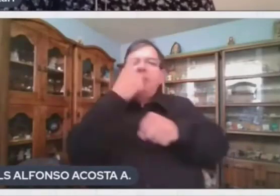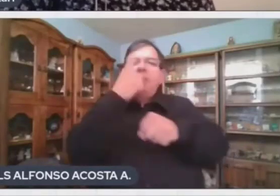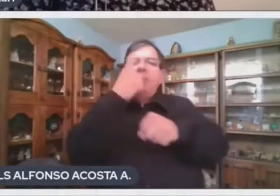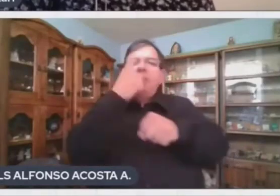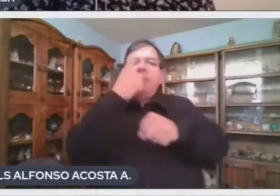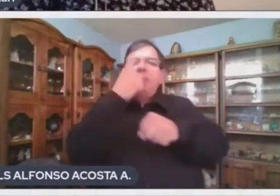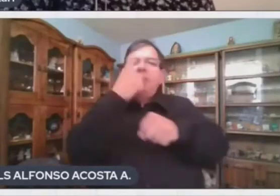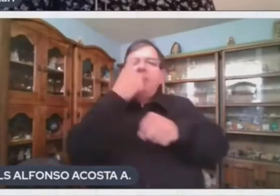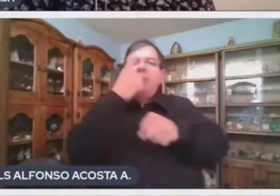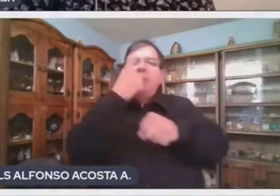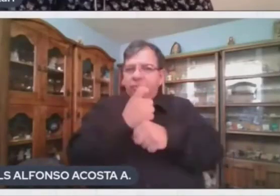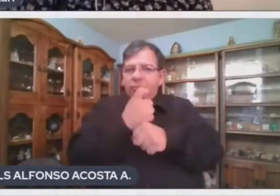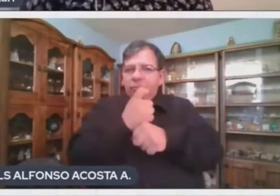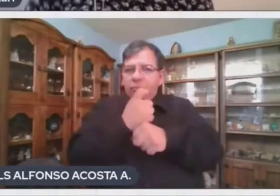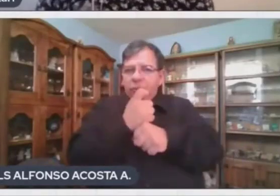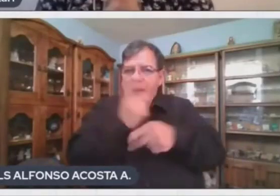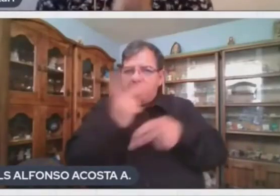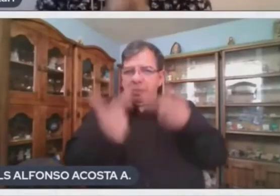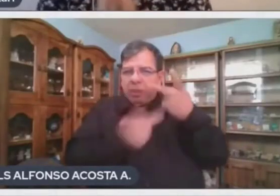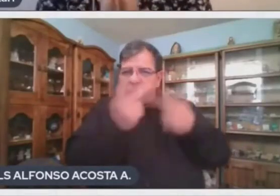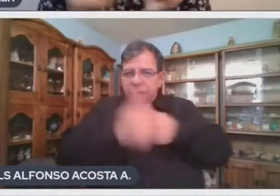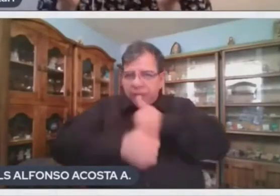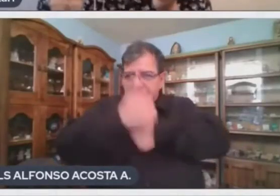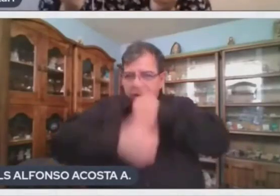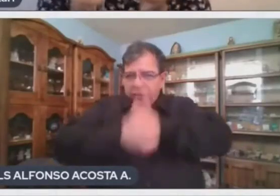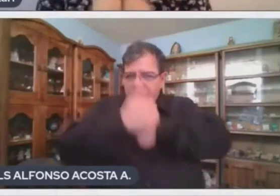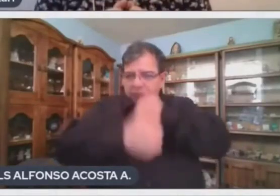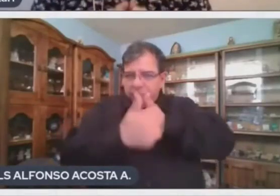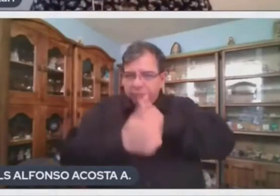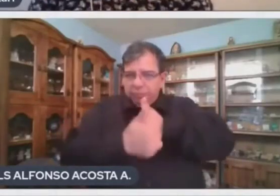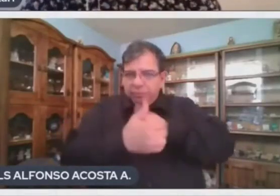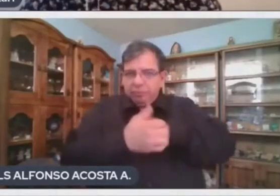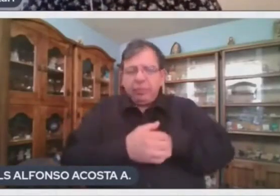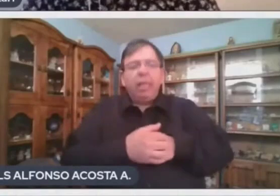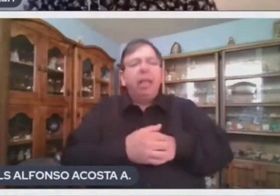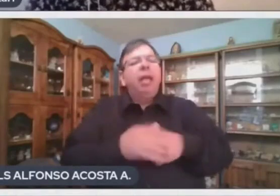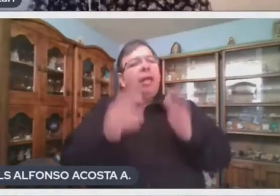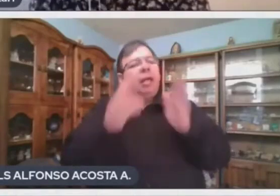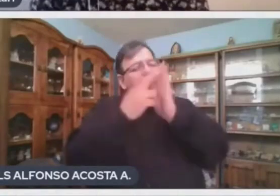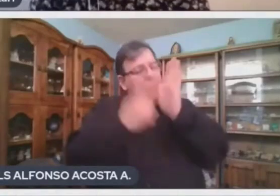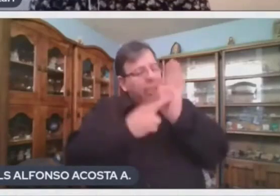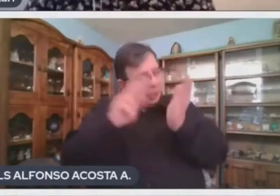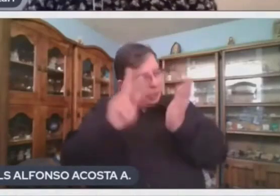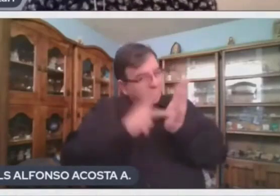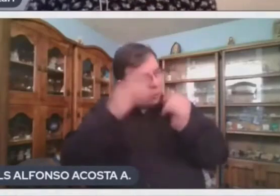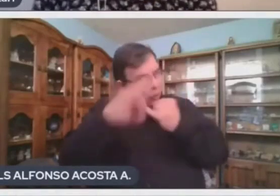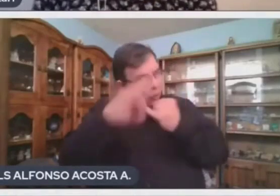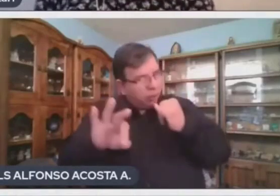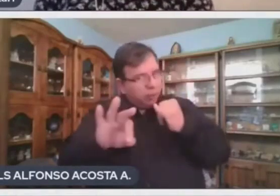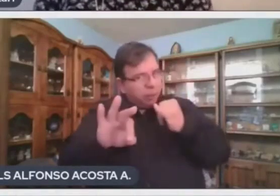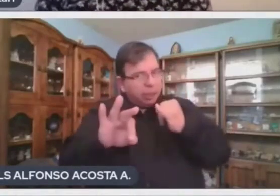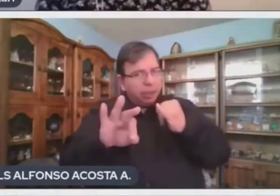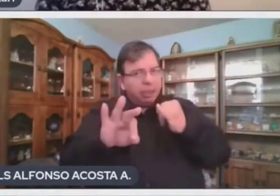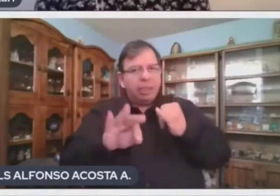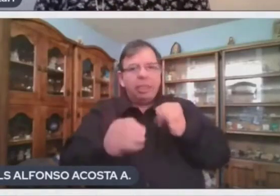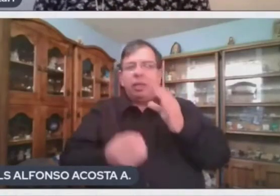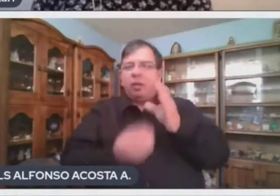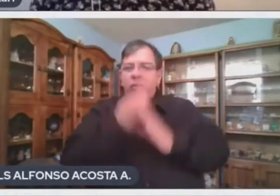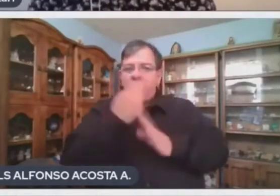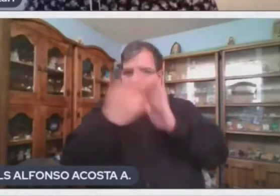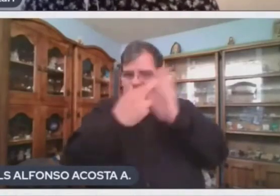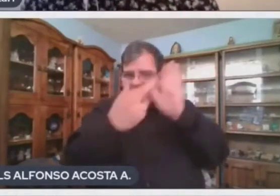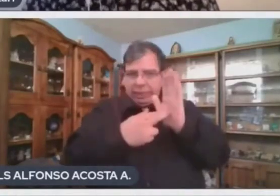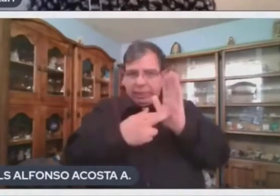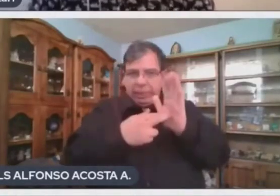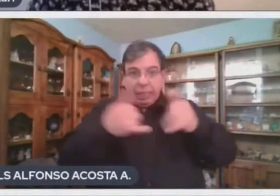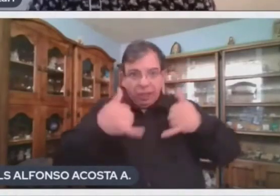a las preguntas reto. Voy a dar la última vez las indicaciones de la nueva dinámica. Así que chicos, pongan